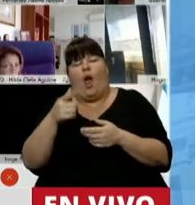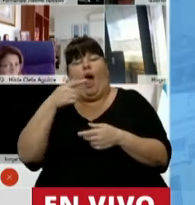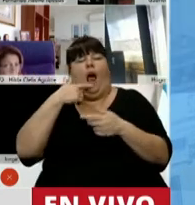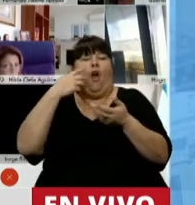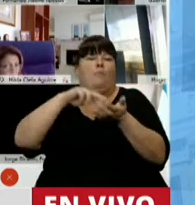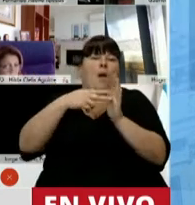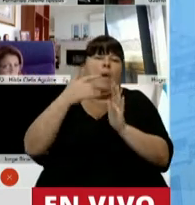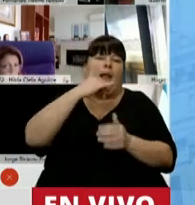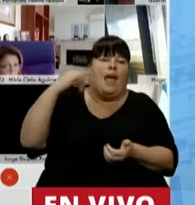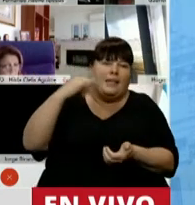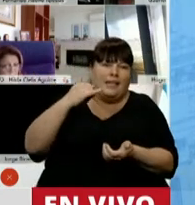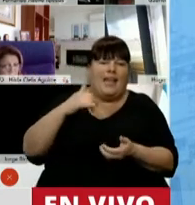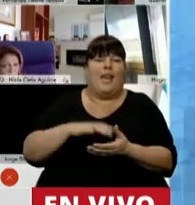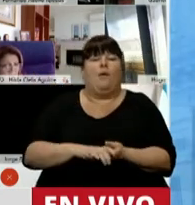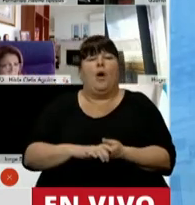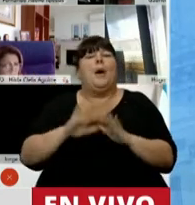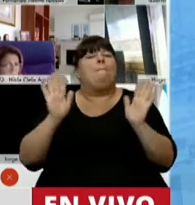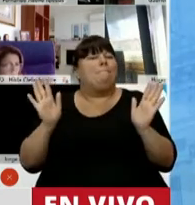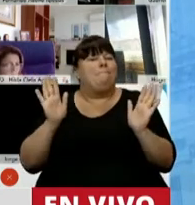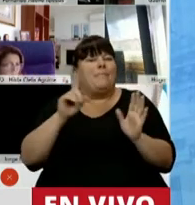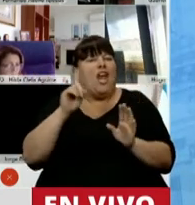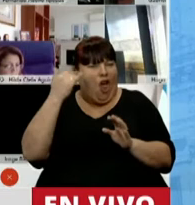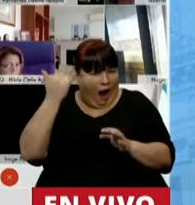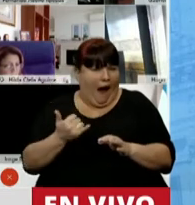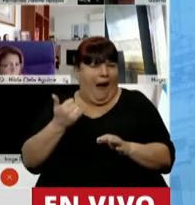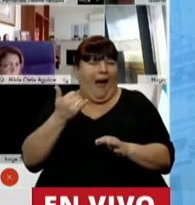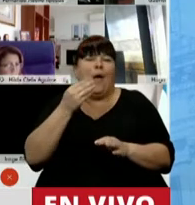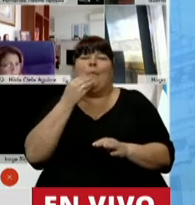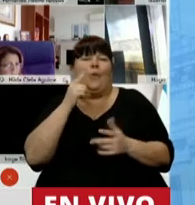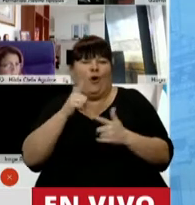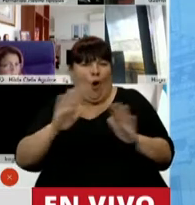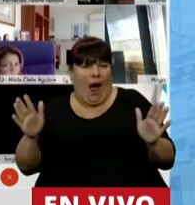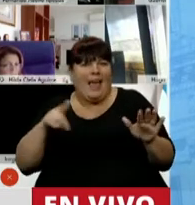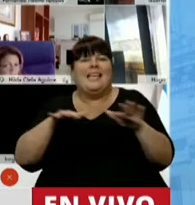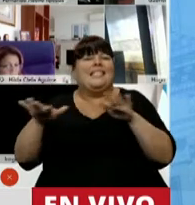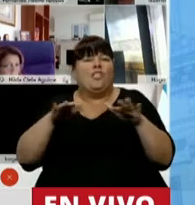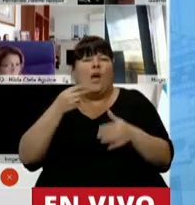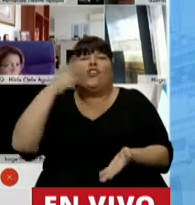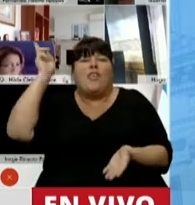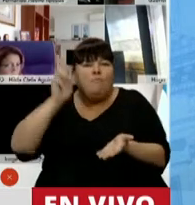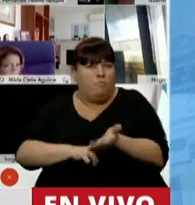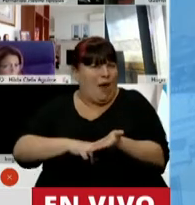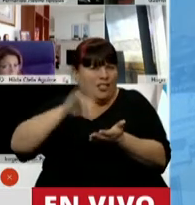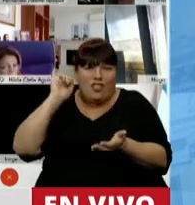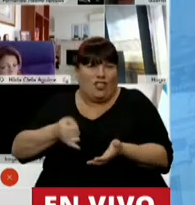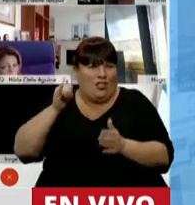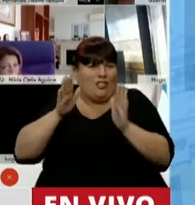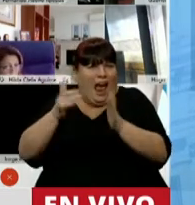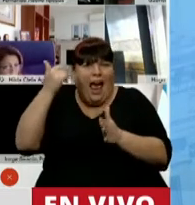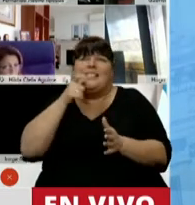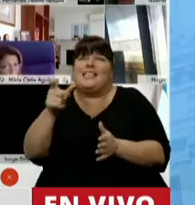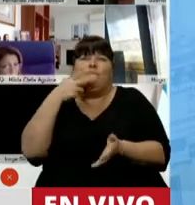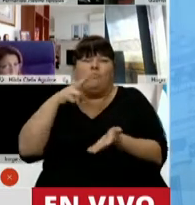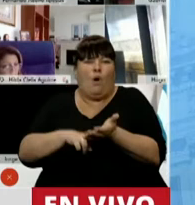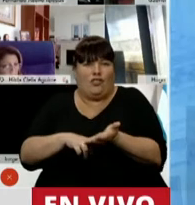repercusión negativa, pero no oculta ni disimula la realidad impositiva intrínseca